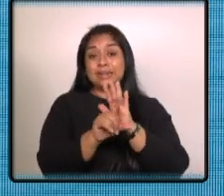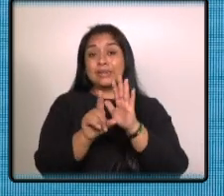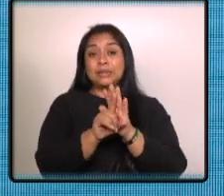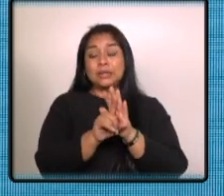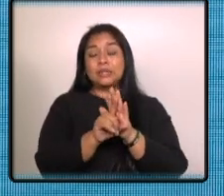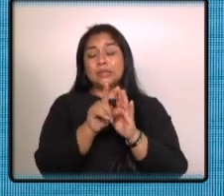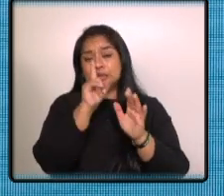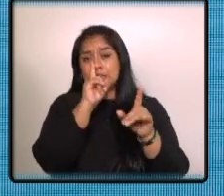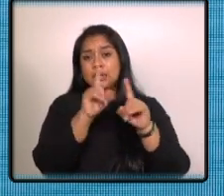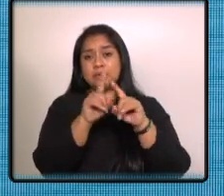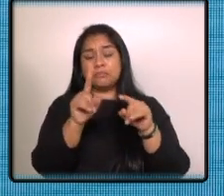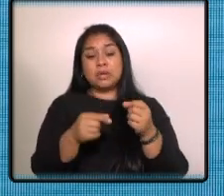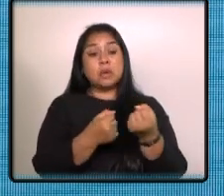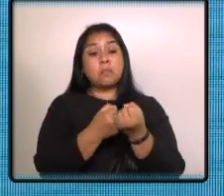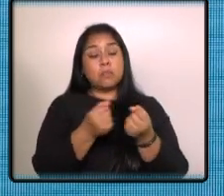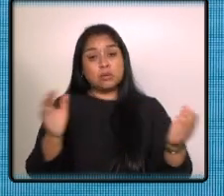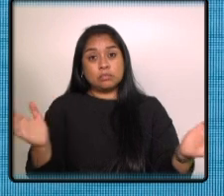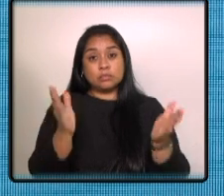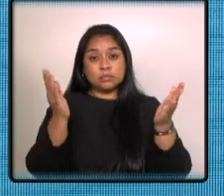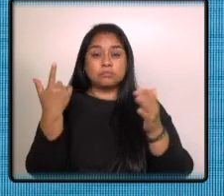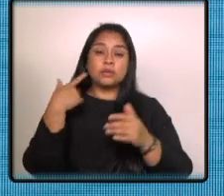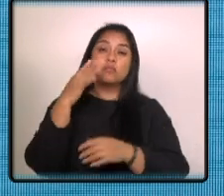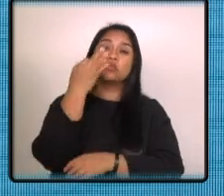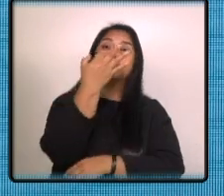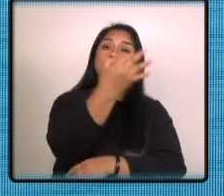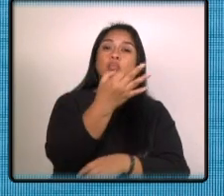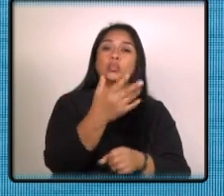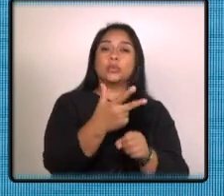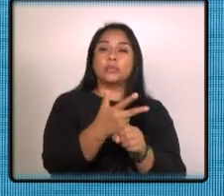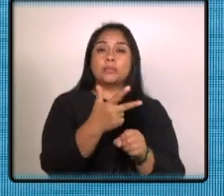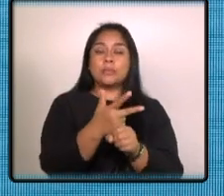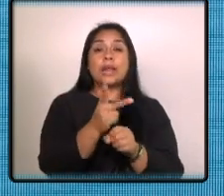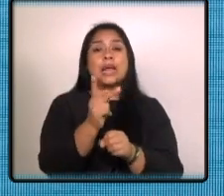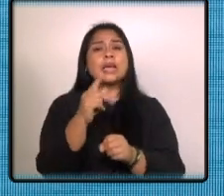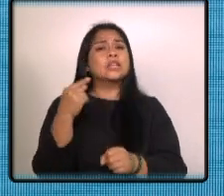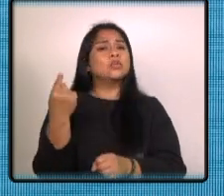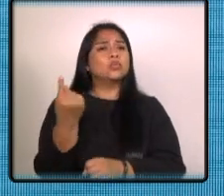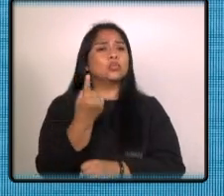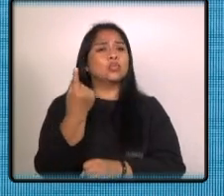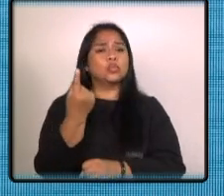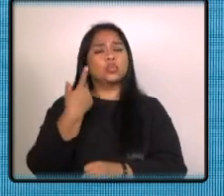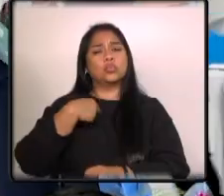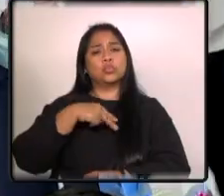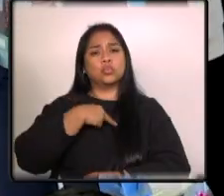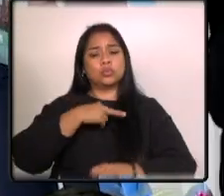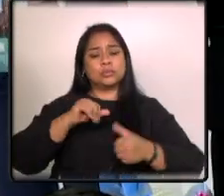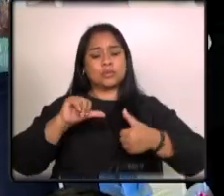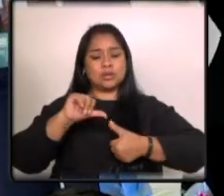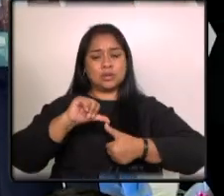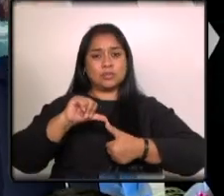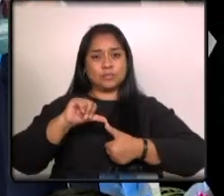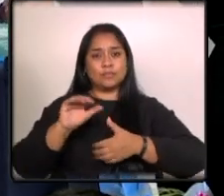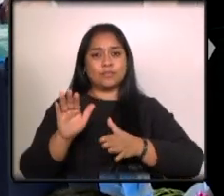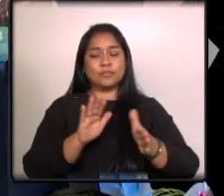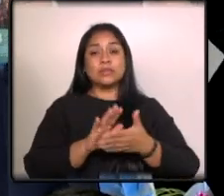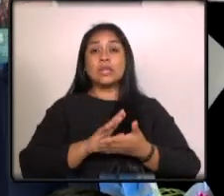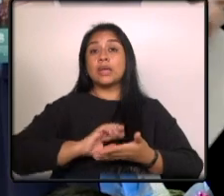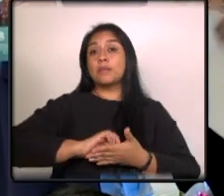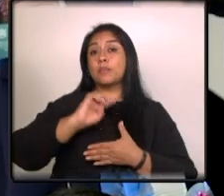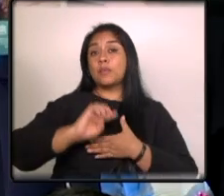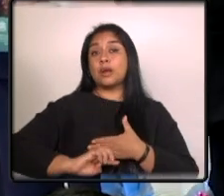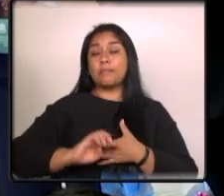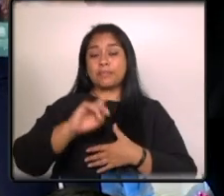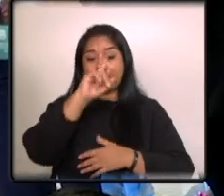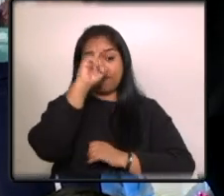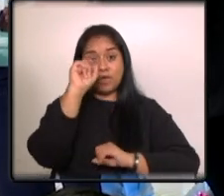prioridades para el futuro de guatemala y toda nuestra religión el programa de trabajo temporal